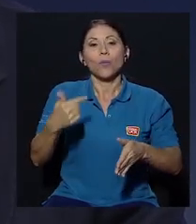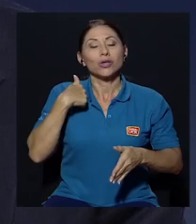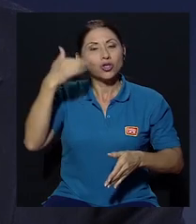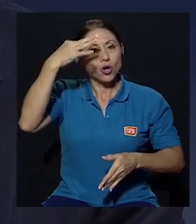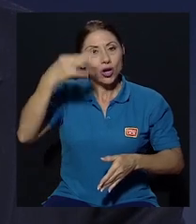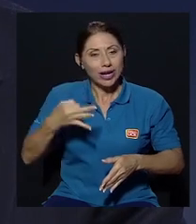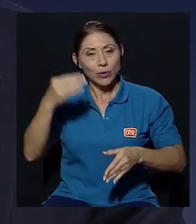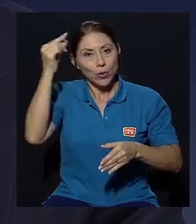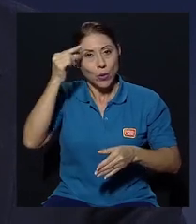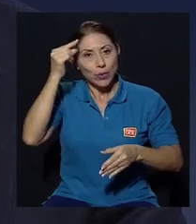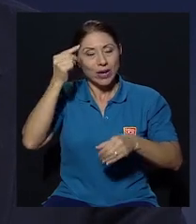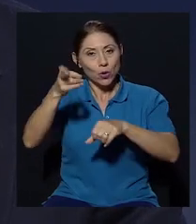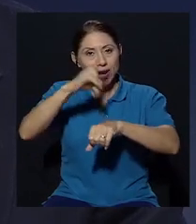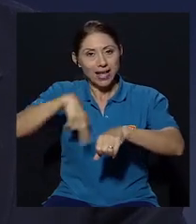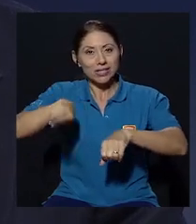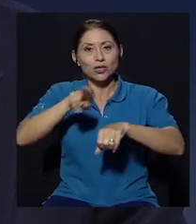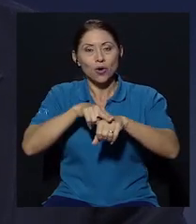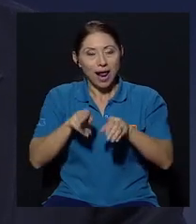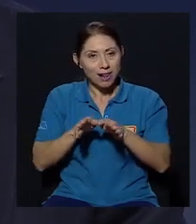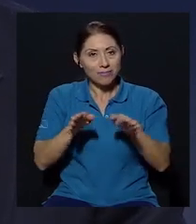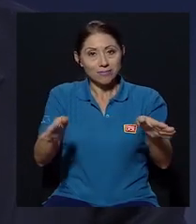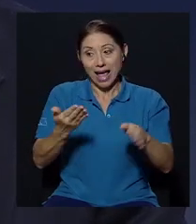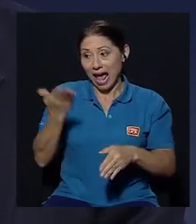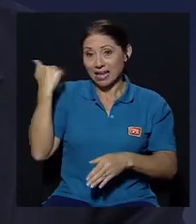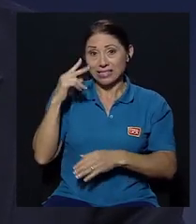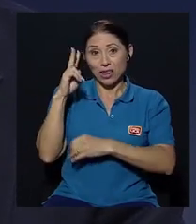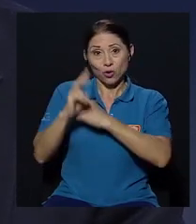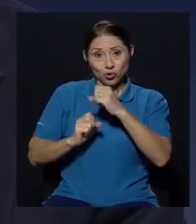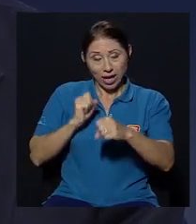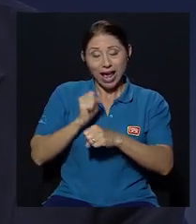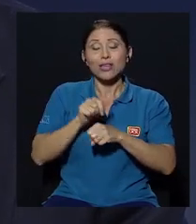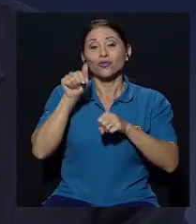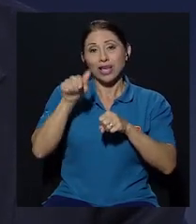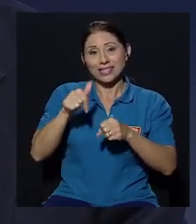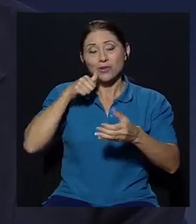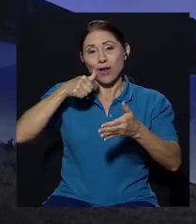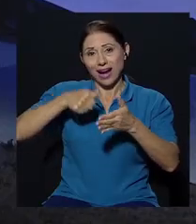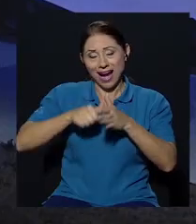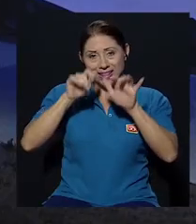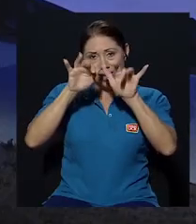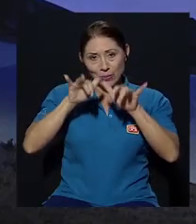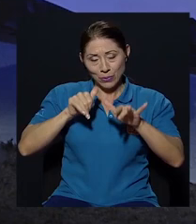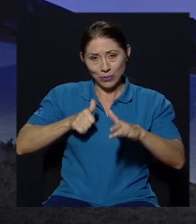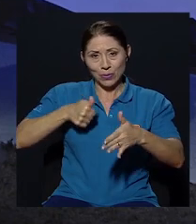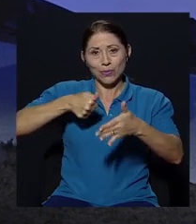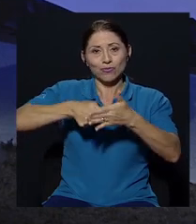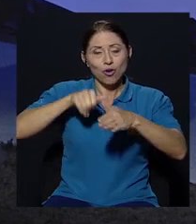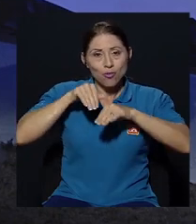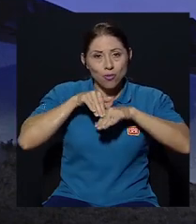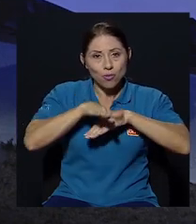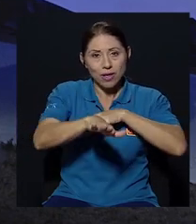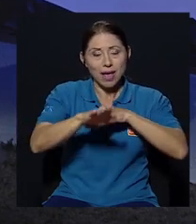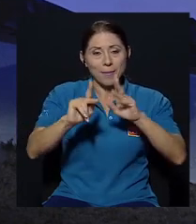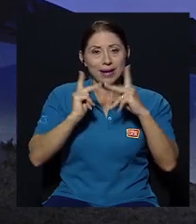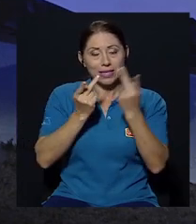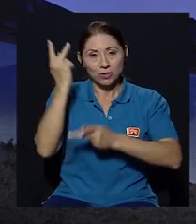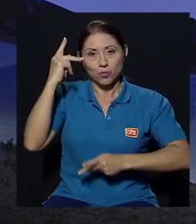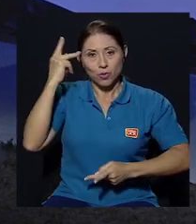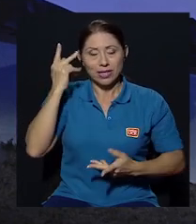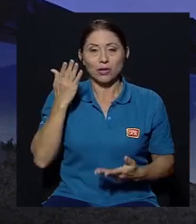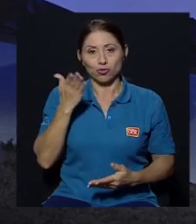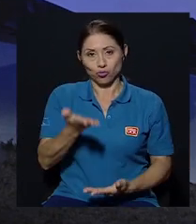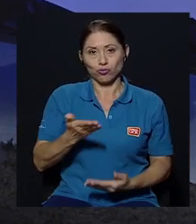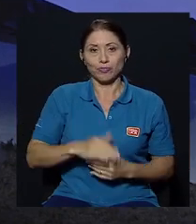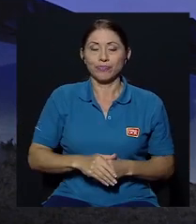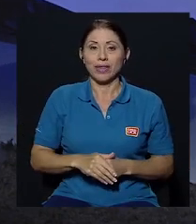en un gobierno nacional y así la carta que envié hace dos años da una perfecta a los partidos políticos iba en esa